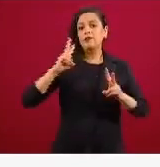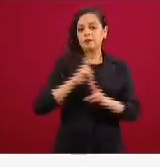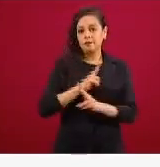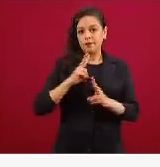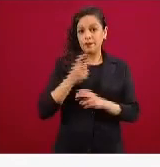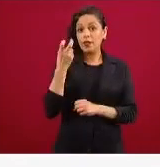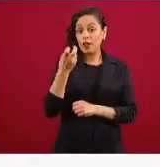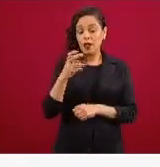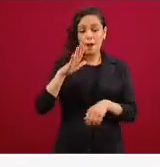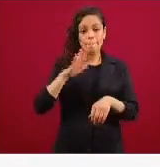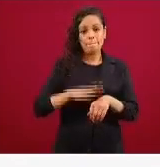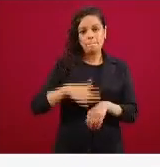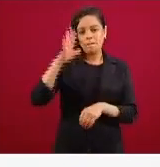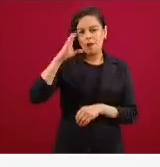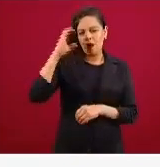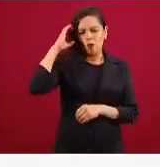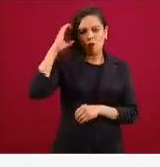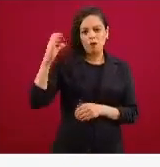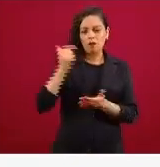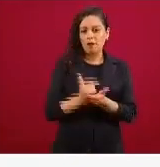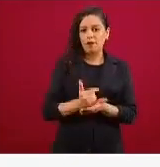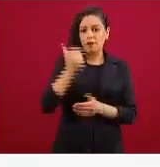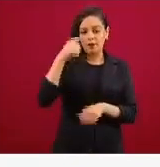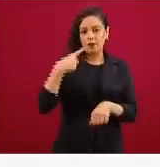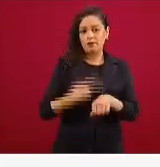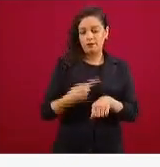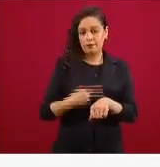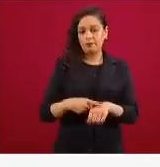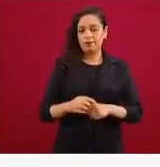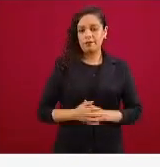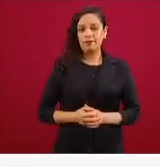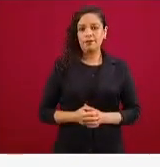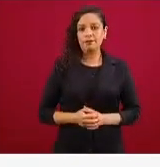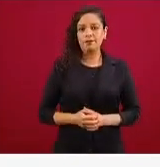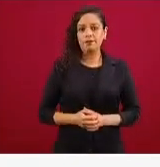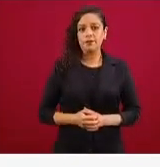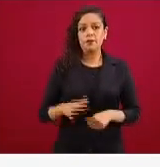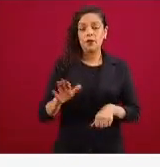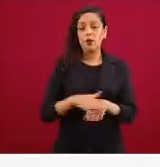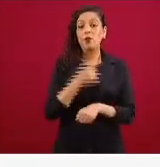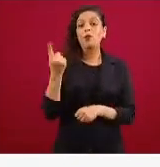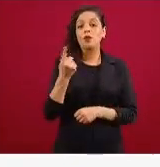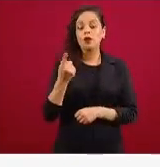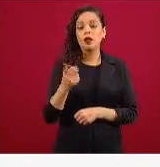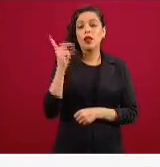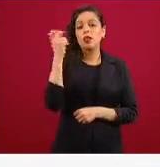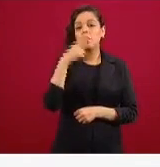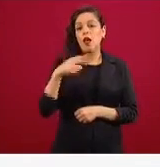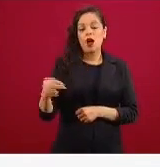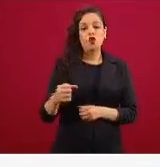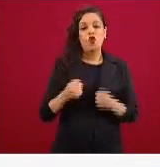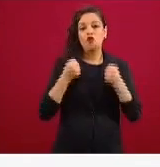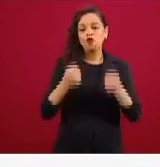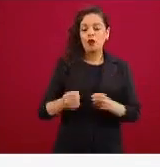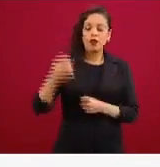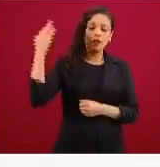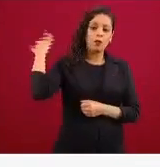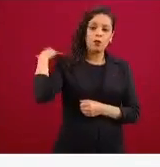de la enfermedad en donde porque existe una extensa lesión de los pulmones se necesita